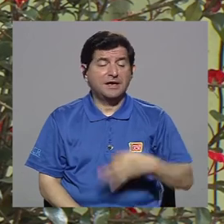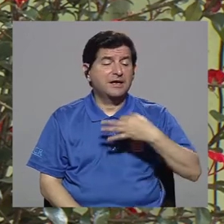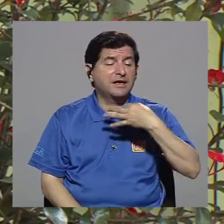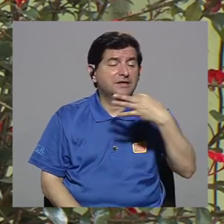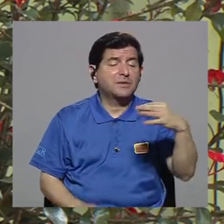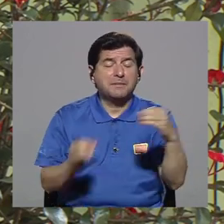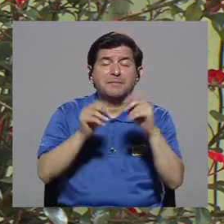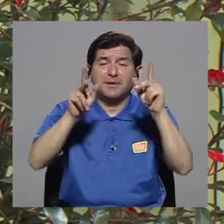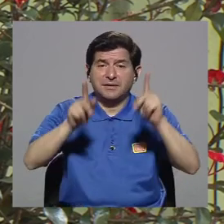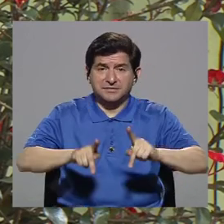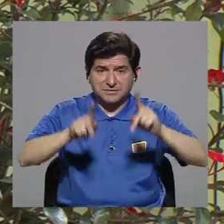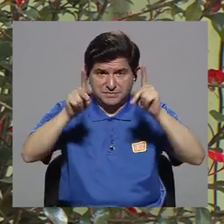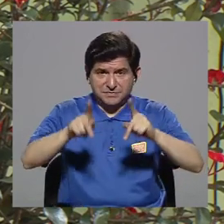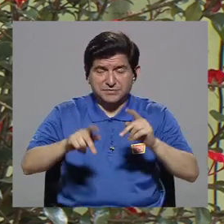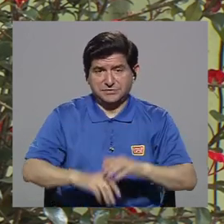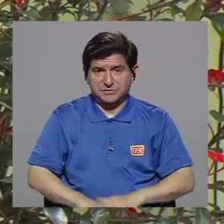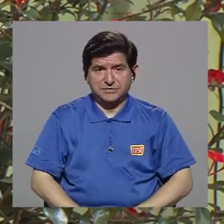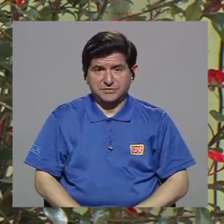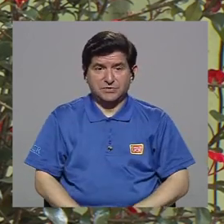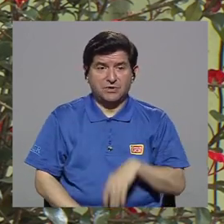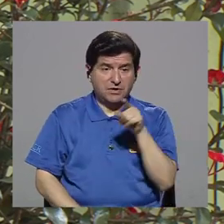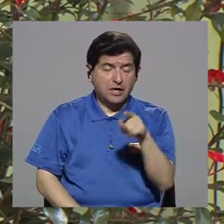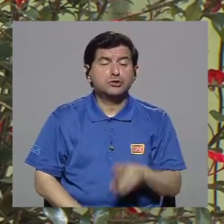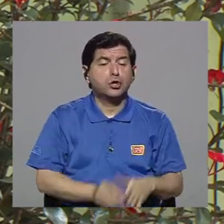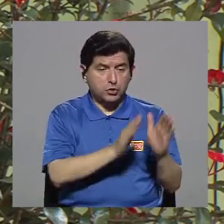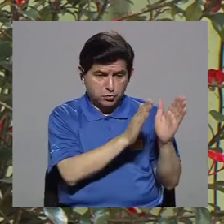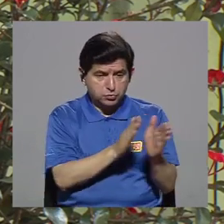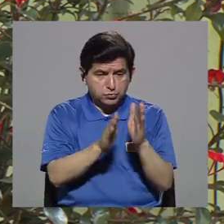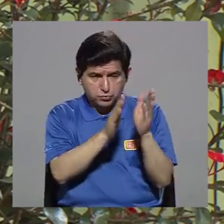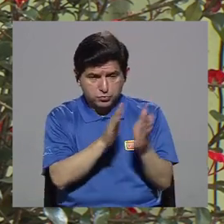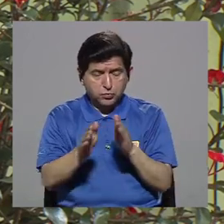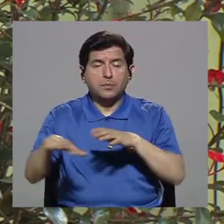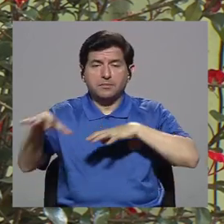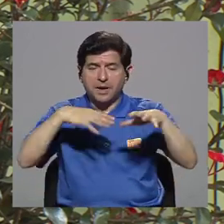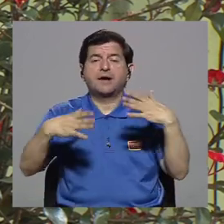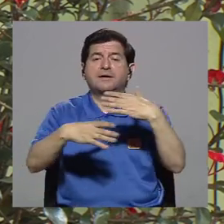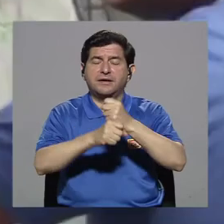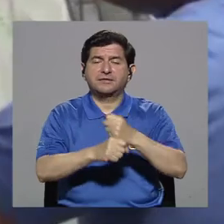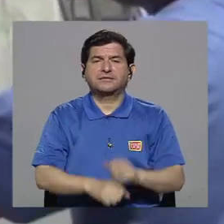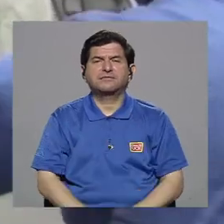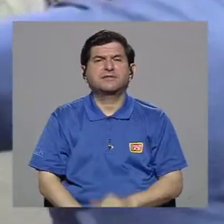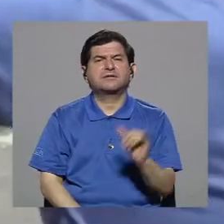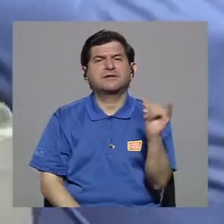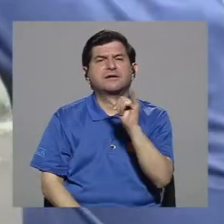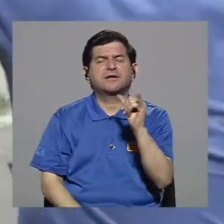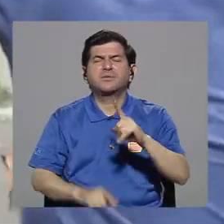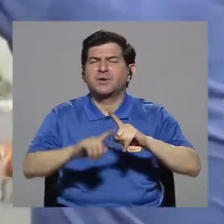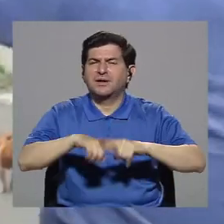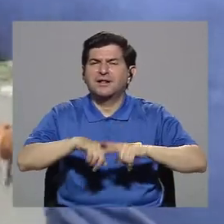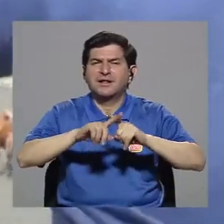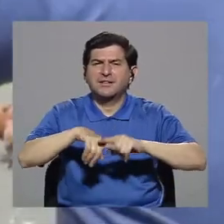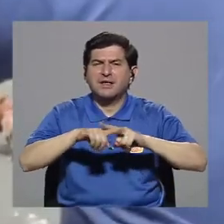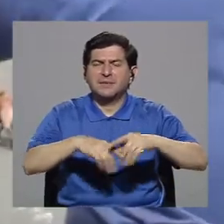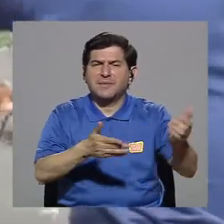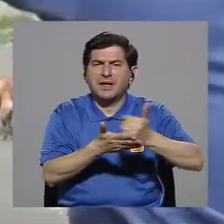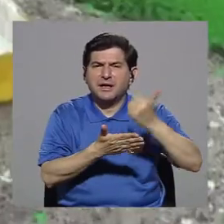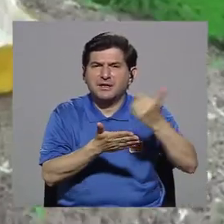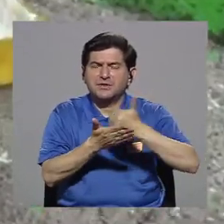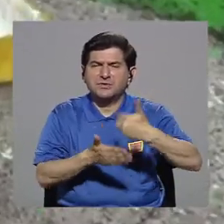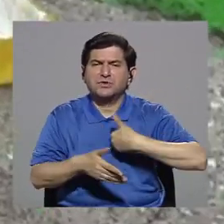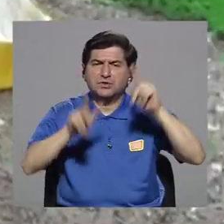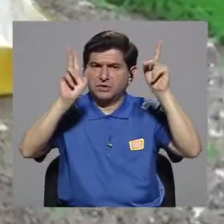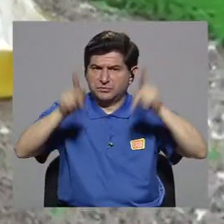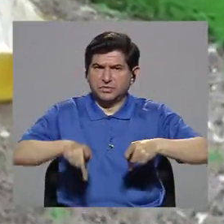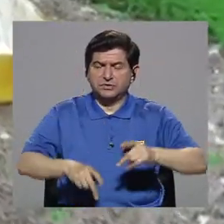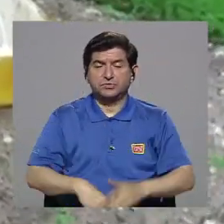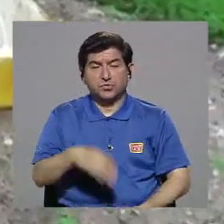que cada día hay más gente que se está organizando para estos eventos. También, digamos, dependiendo de los recursos